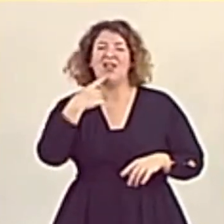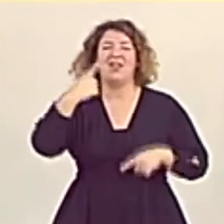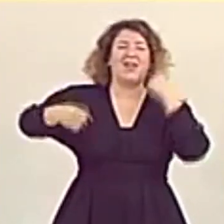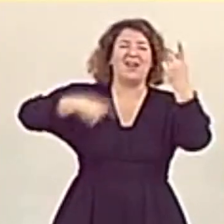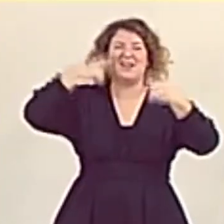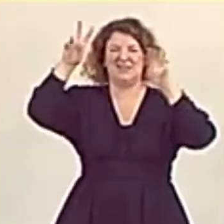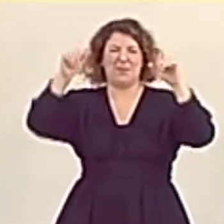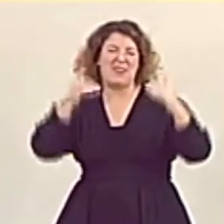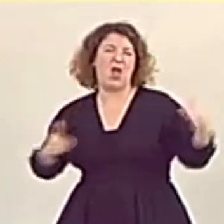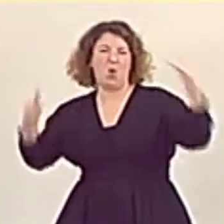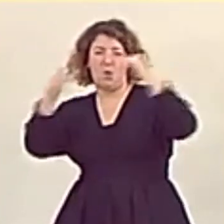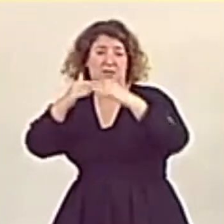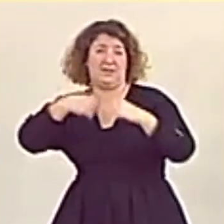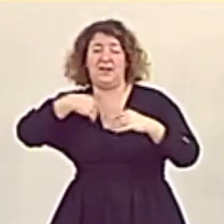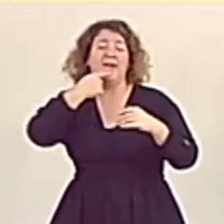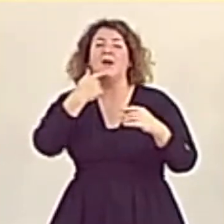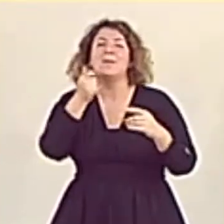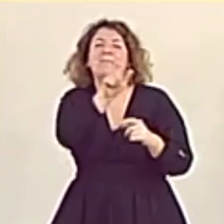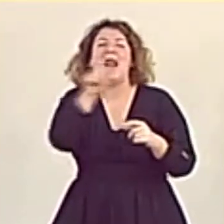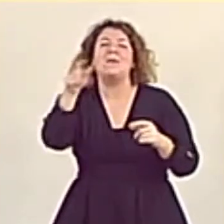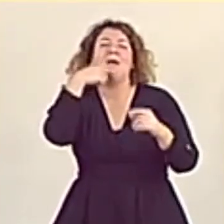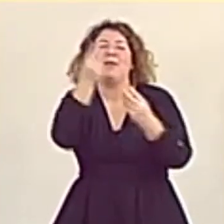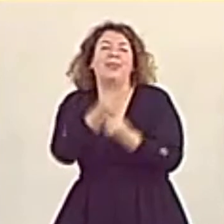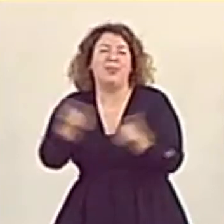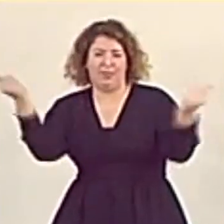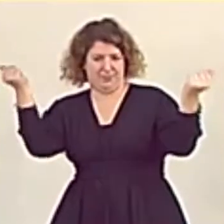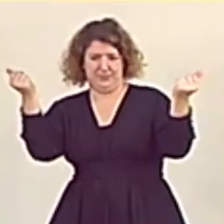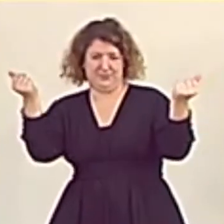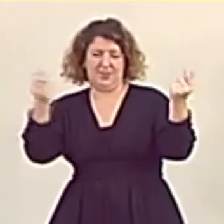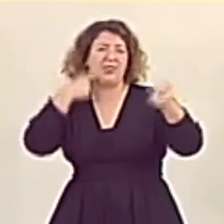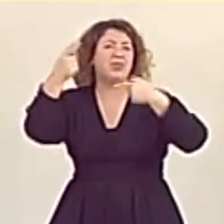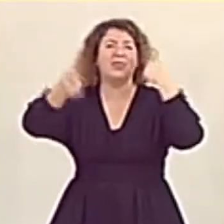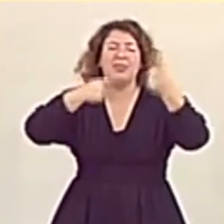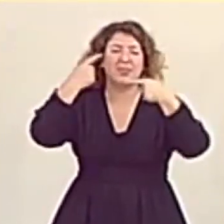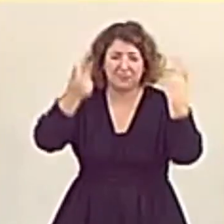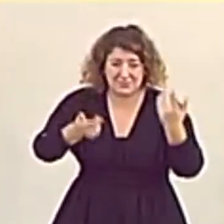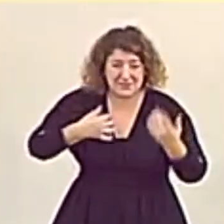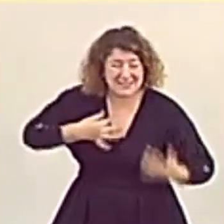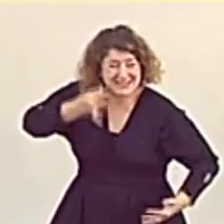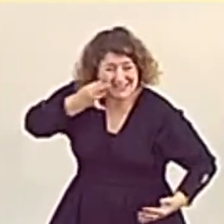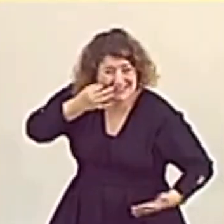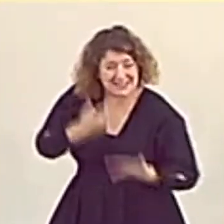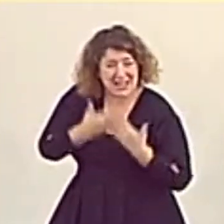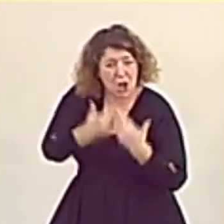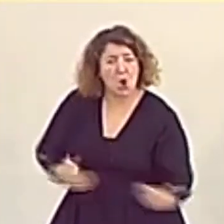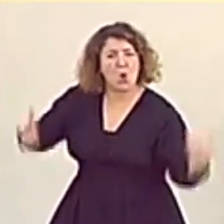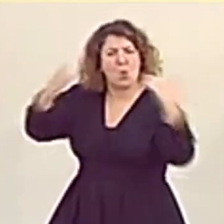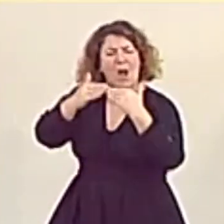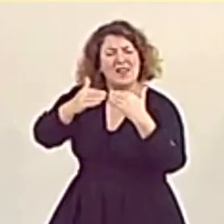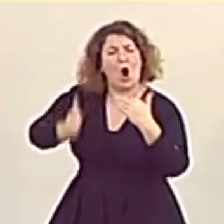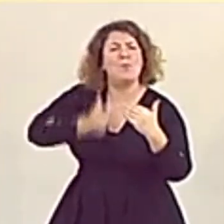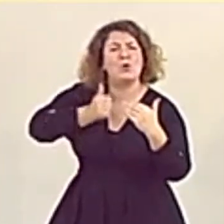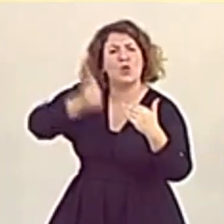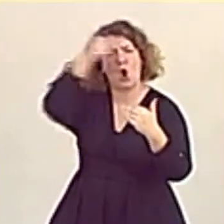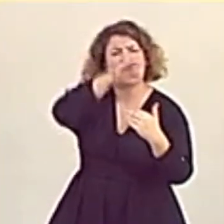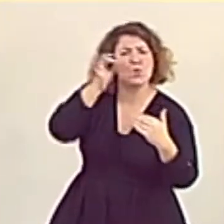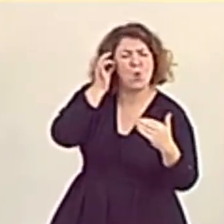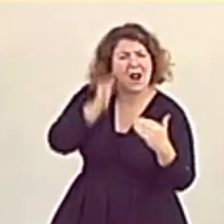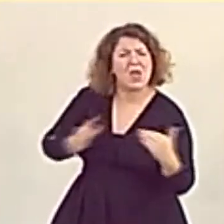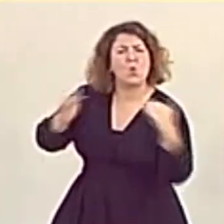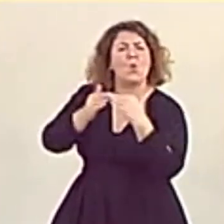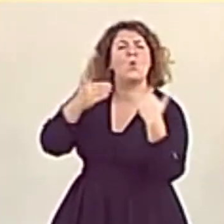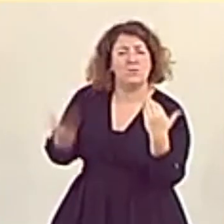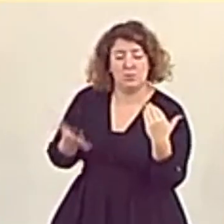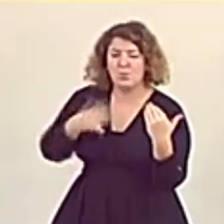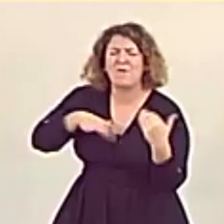igualdad. Palabras que se las lleva el viento porque no hay mejor herramienta para la efectiva igualdad de oportunidades entre hombres y mujeres.